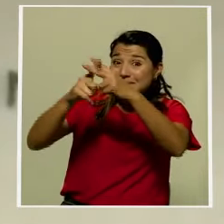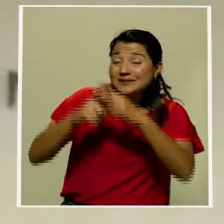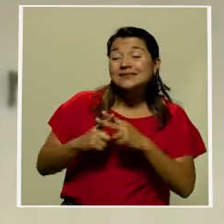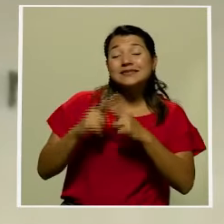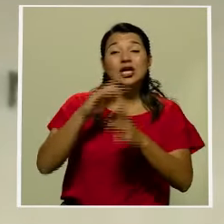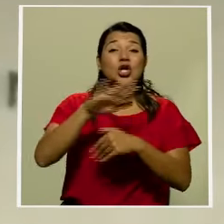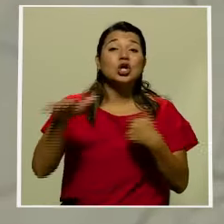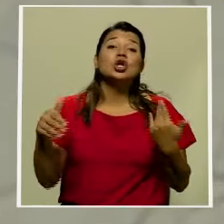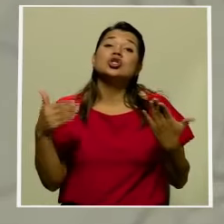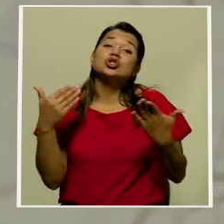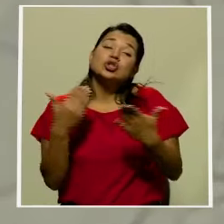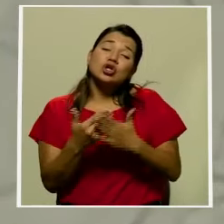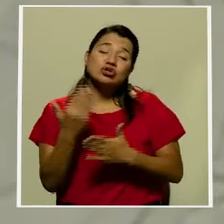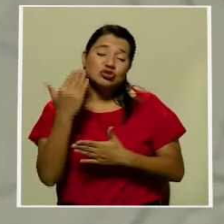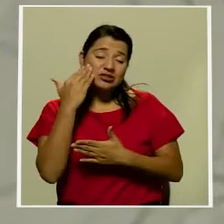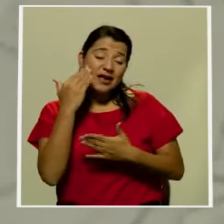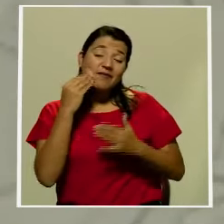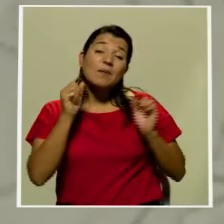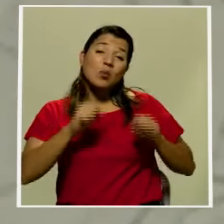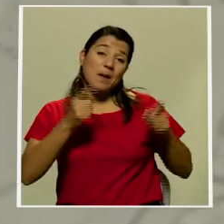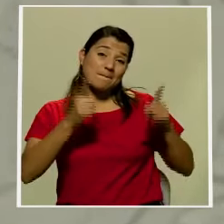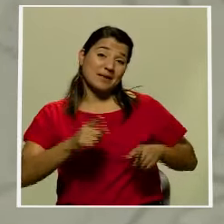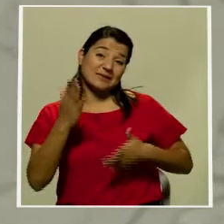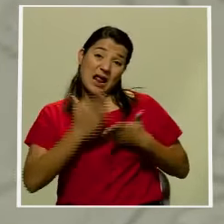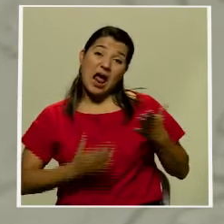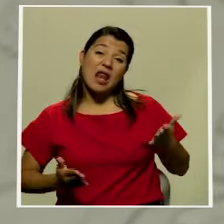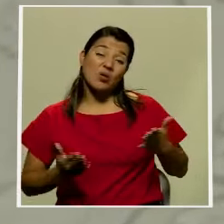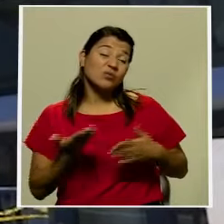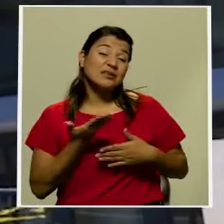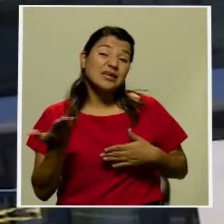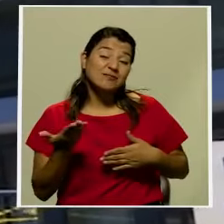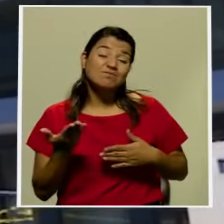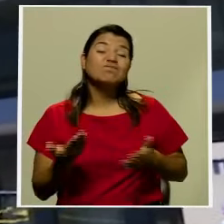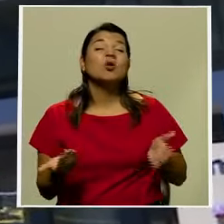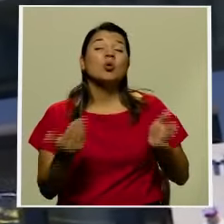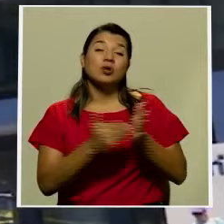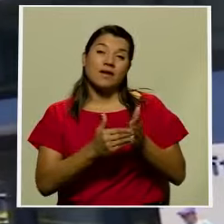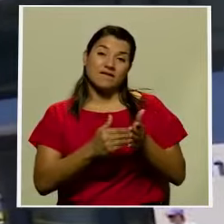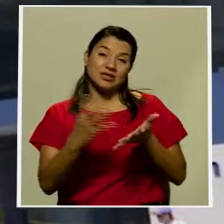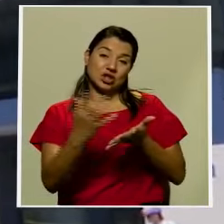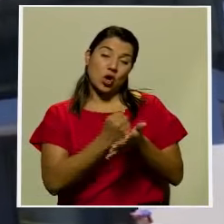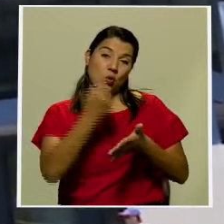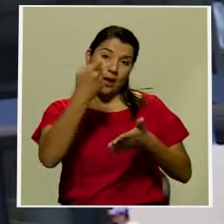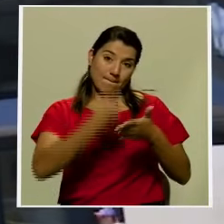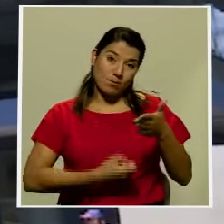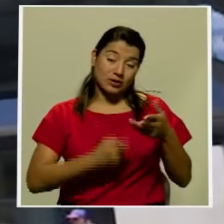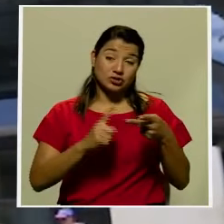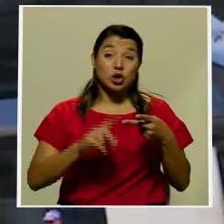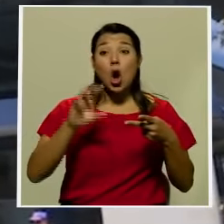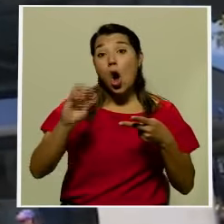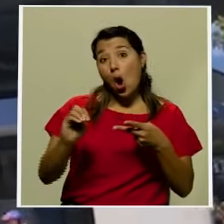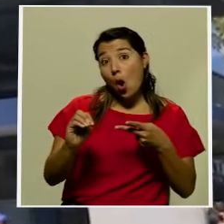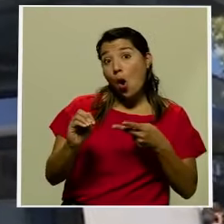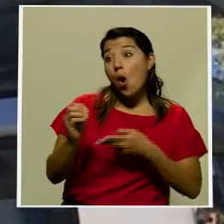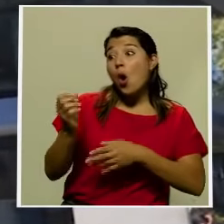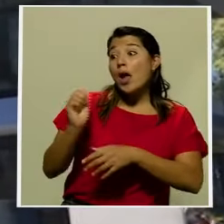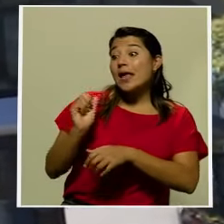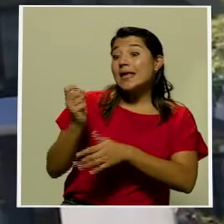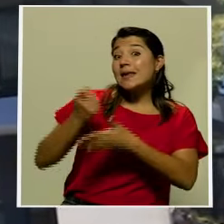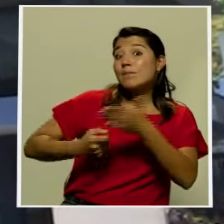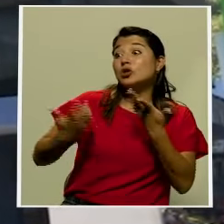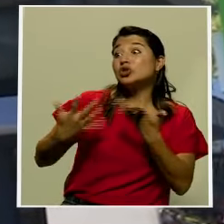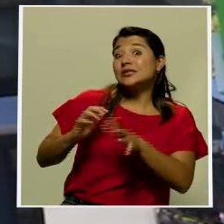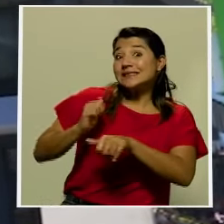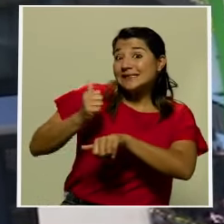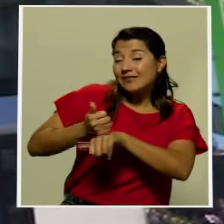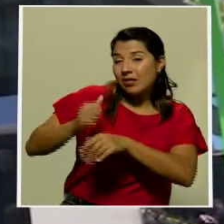costarricense no quiere más y esos son nuevos impuestos o inclusive subir algunos ya conocidos como el del